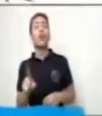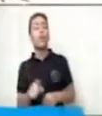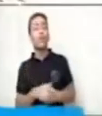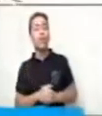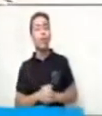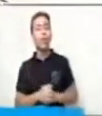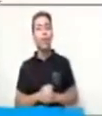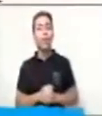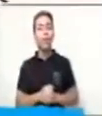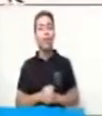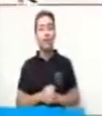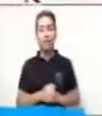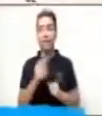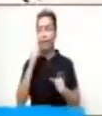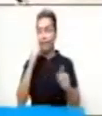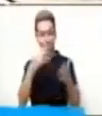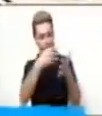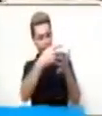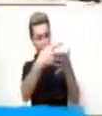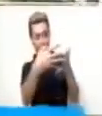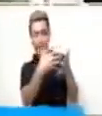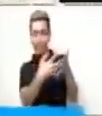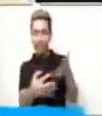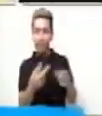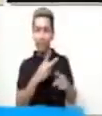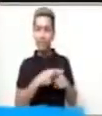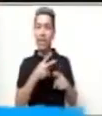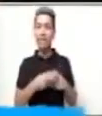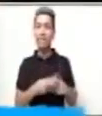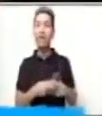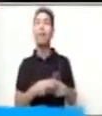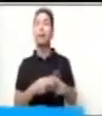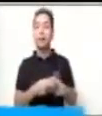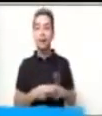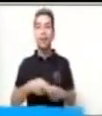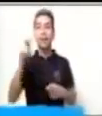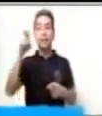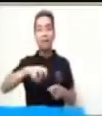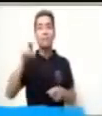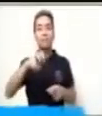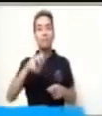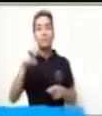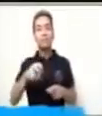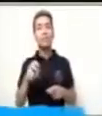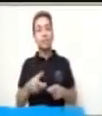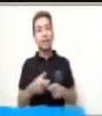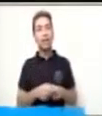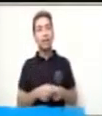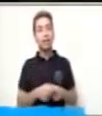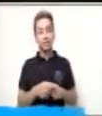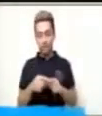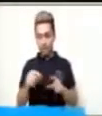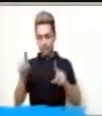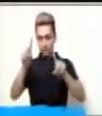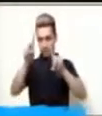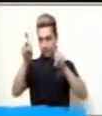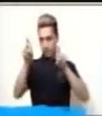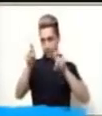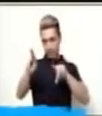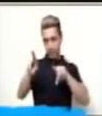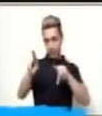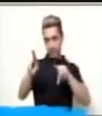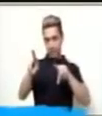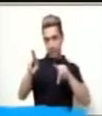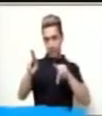Esta frase que acabo de mencionar necesita de estos signos. Signos de